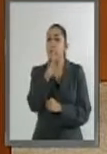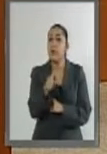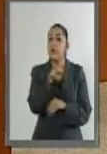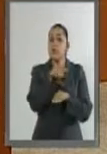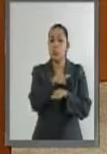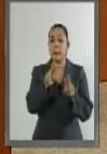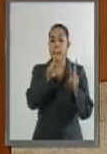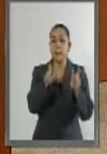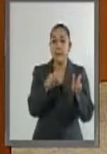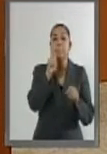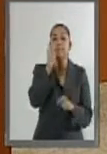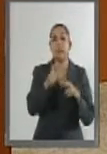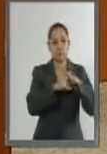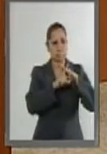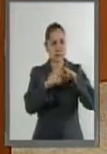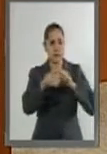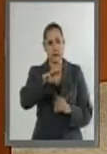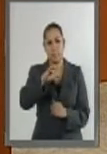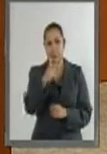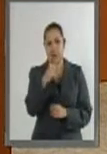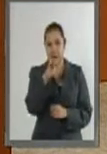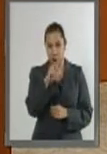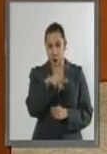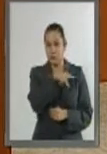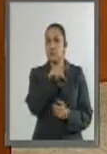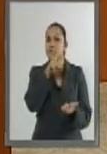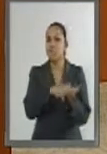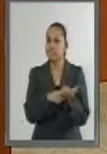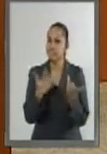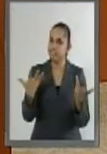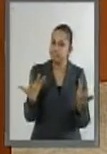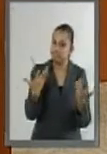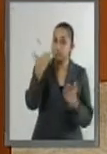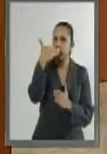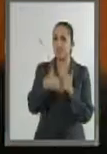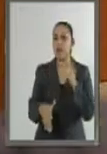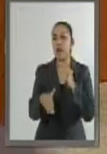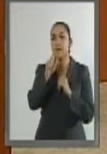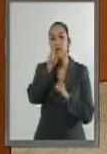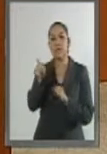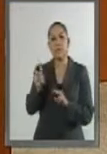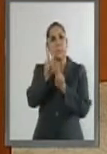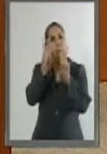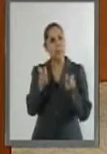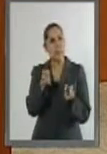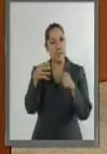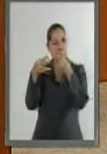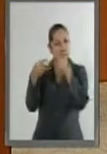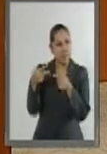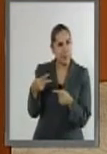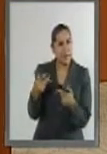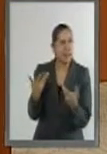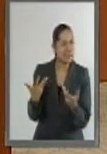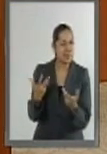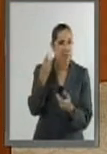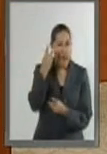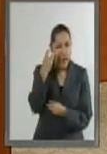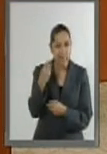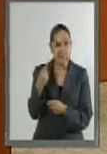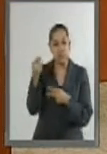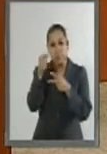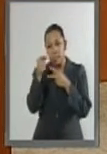Ante esta situación, se vuelve fundamental fortalecer nuestra posición en esos rubros para